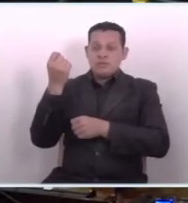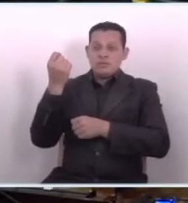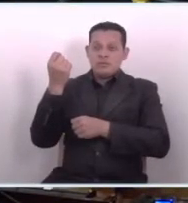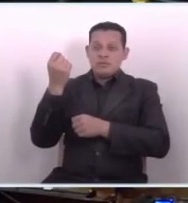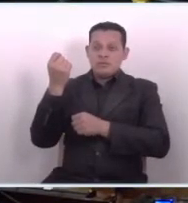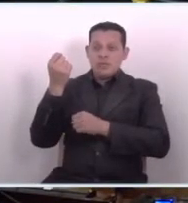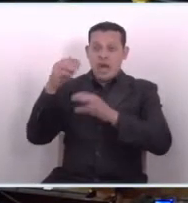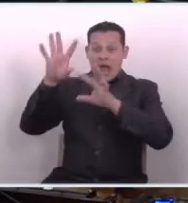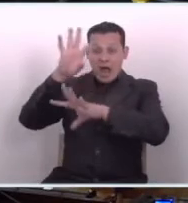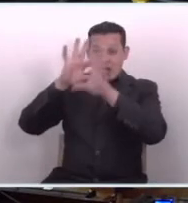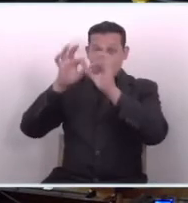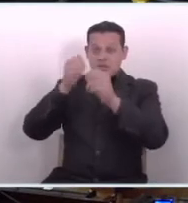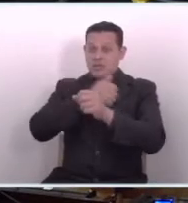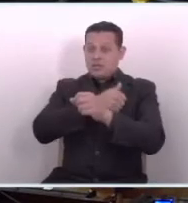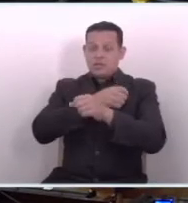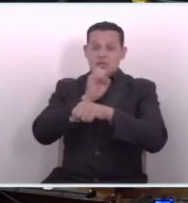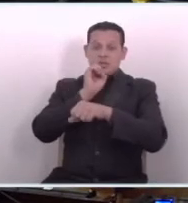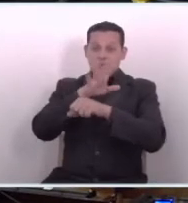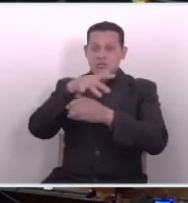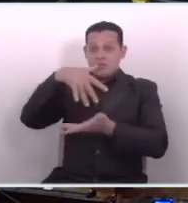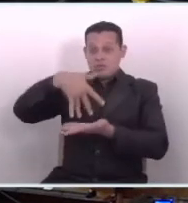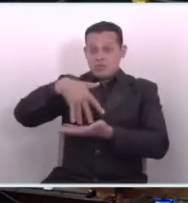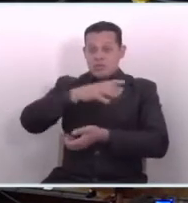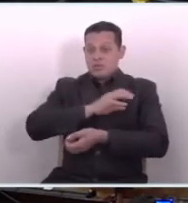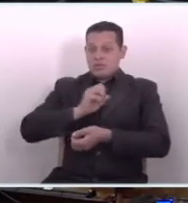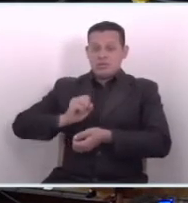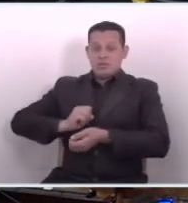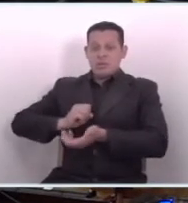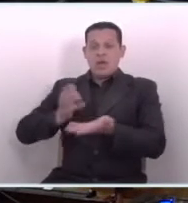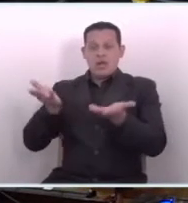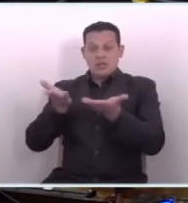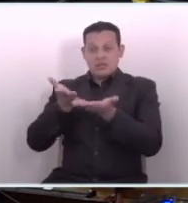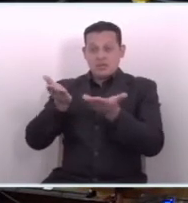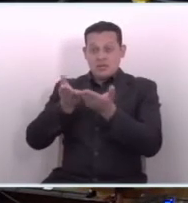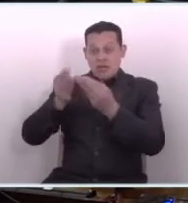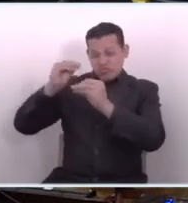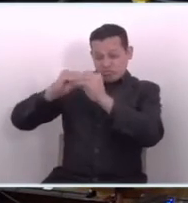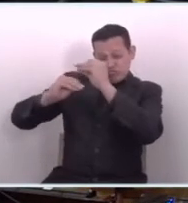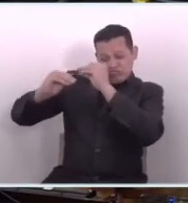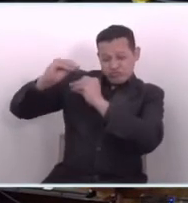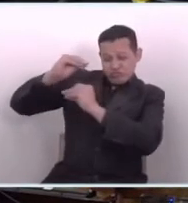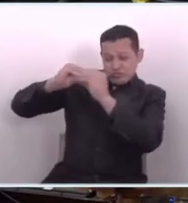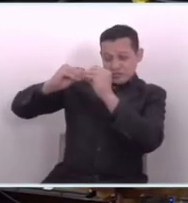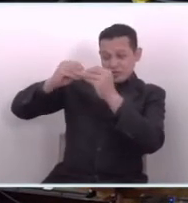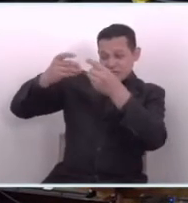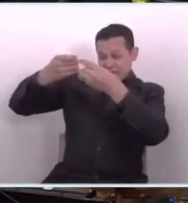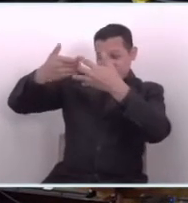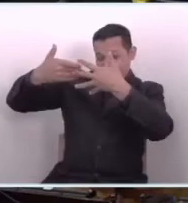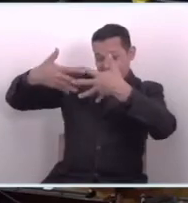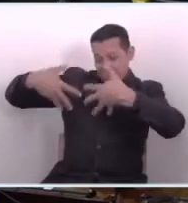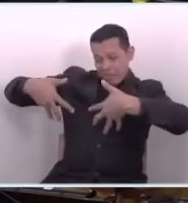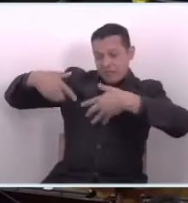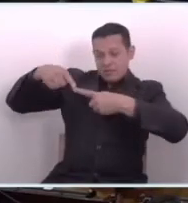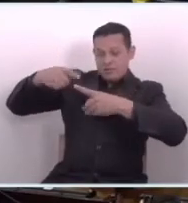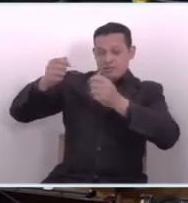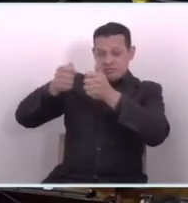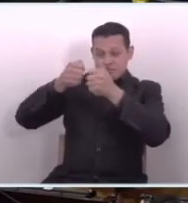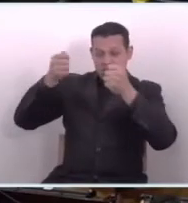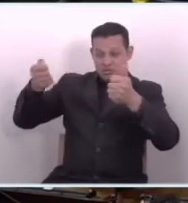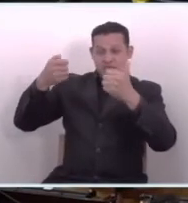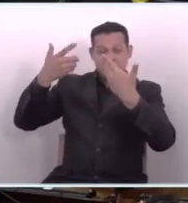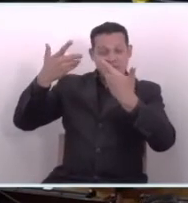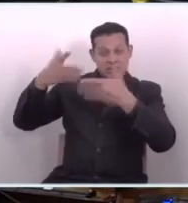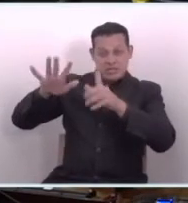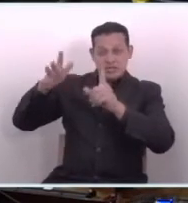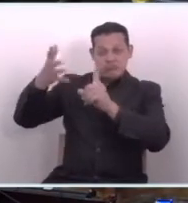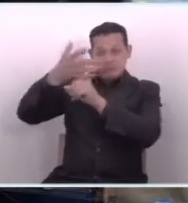Algo deben de decirle a la población salvadoreña, si van a hacer algún reajuste en esos millones que ya están